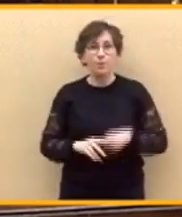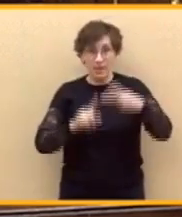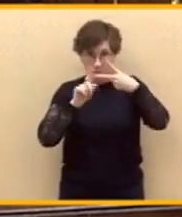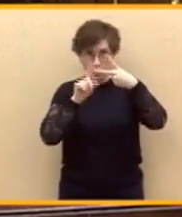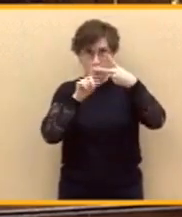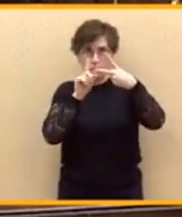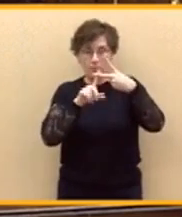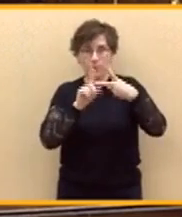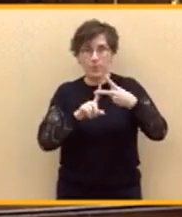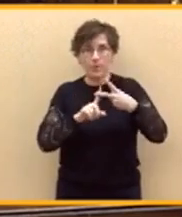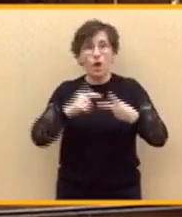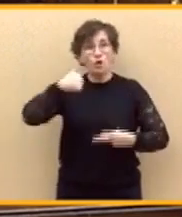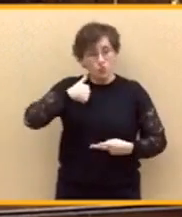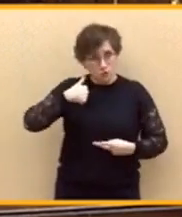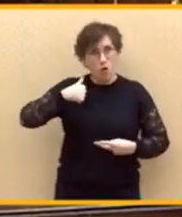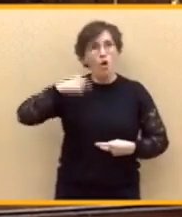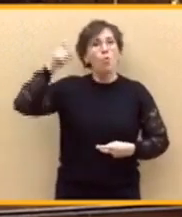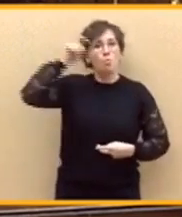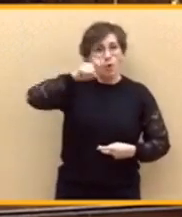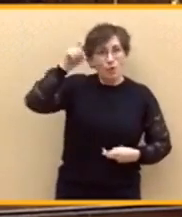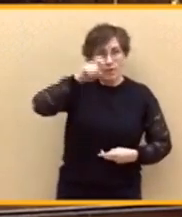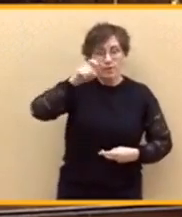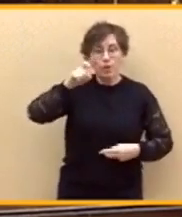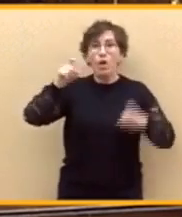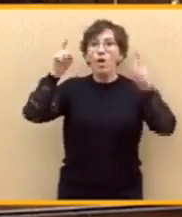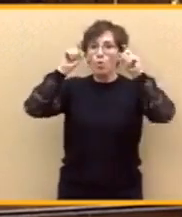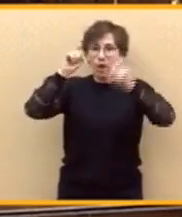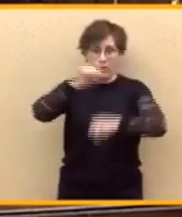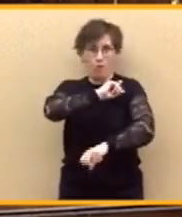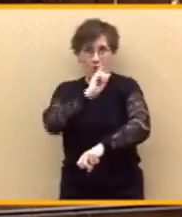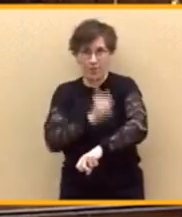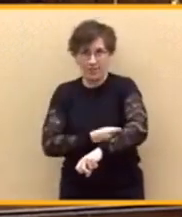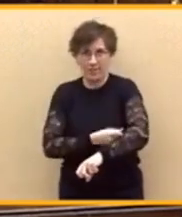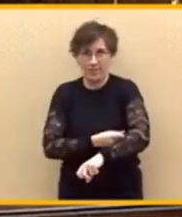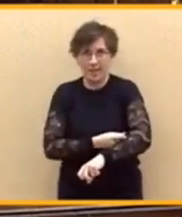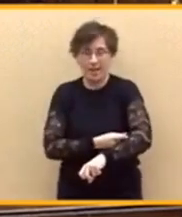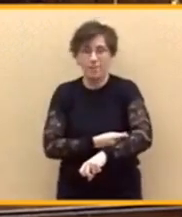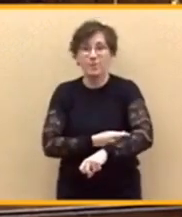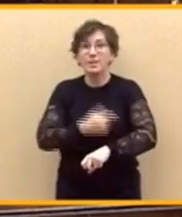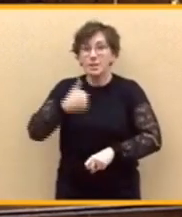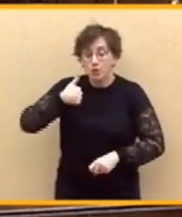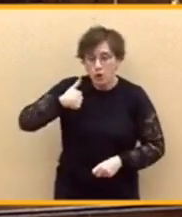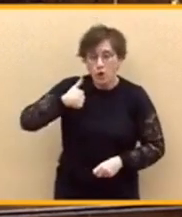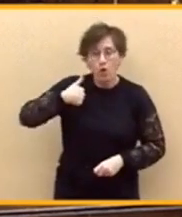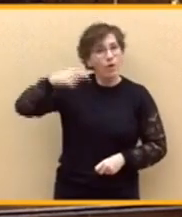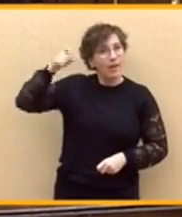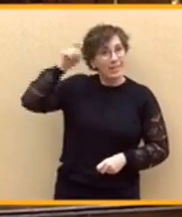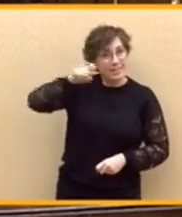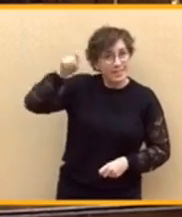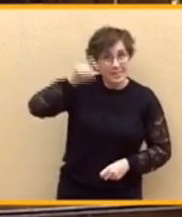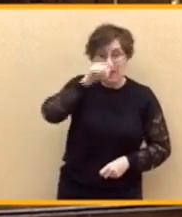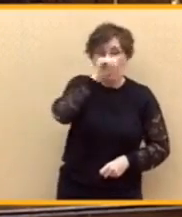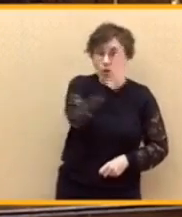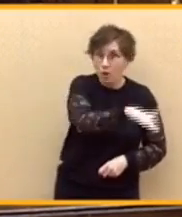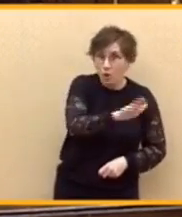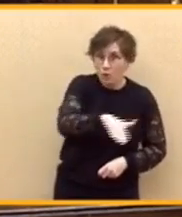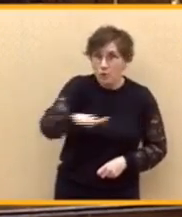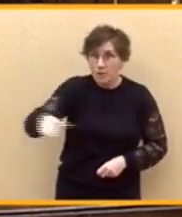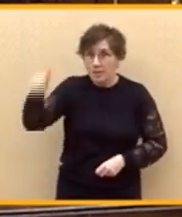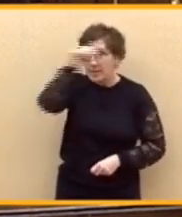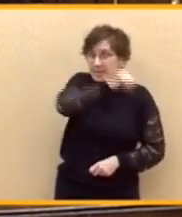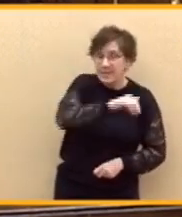soy profesor de educación física. Y enseño a los niños y a las niñas